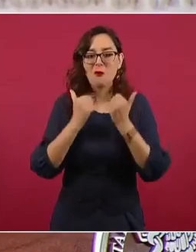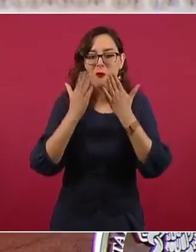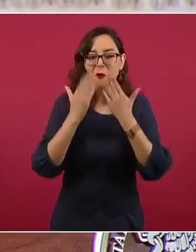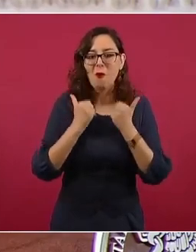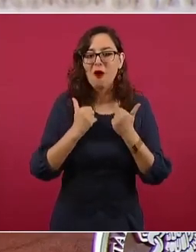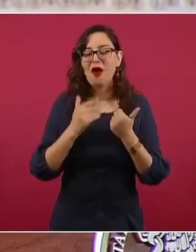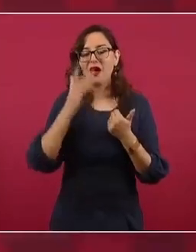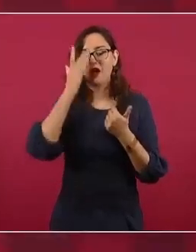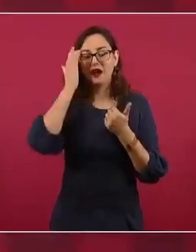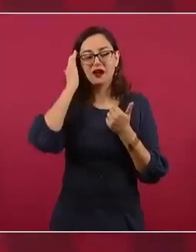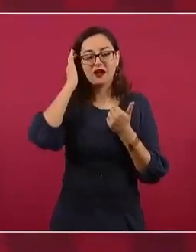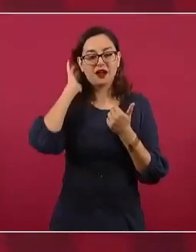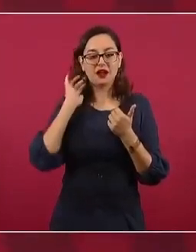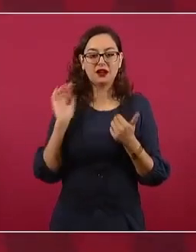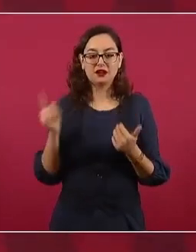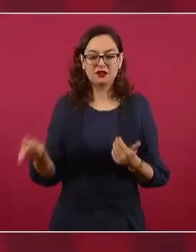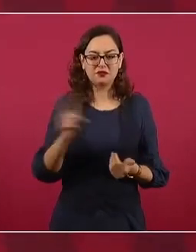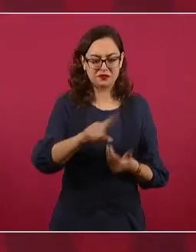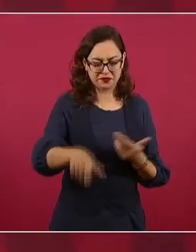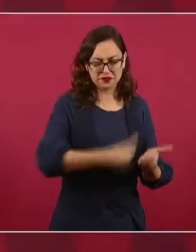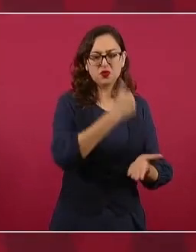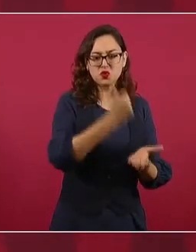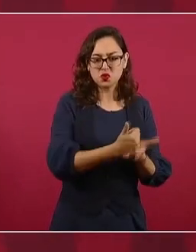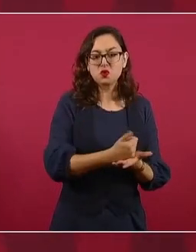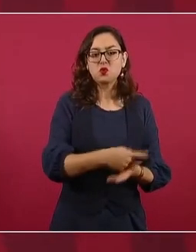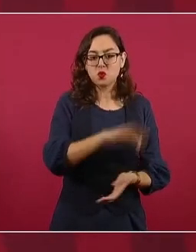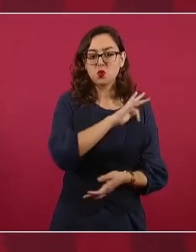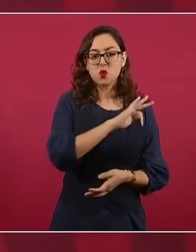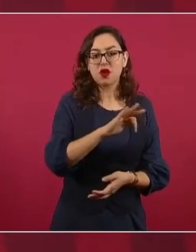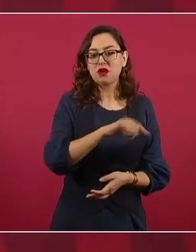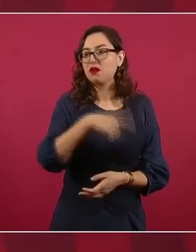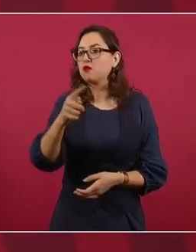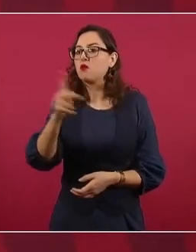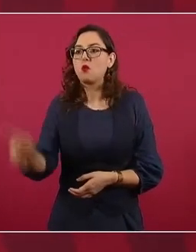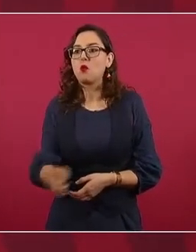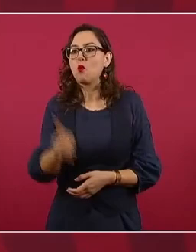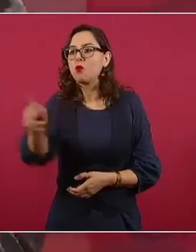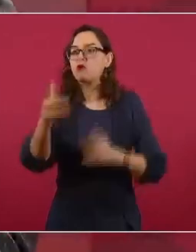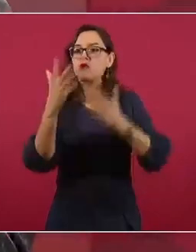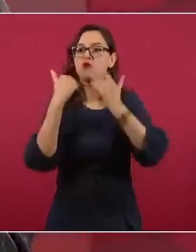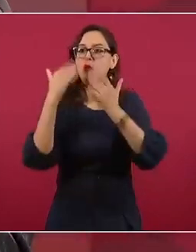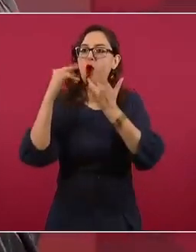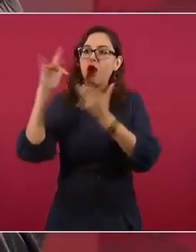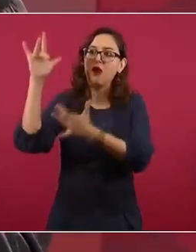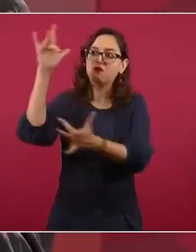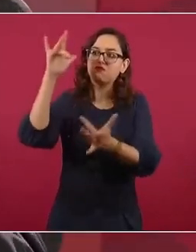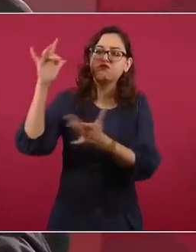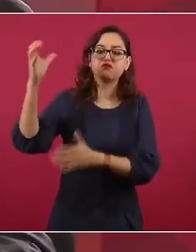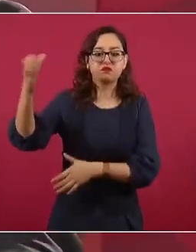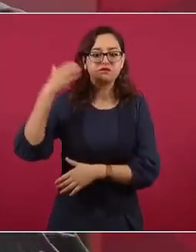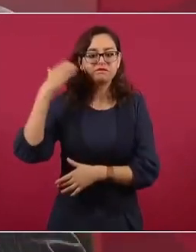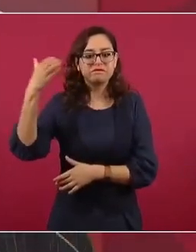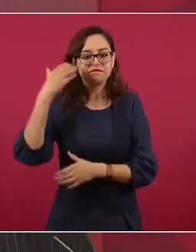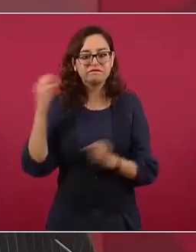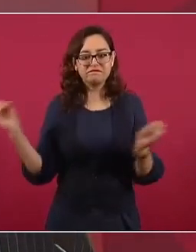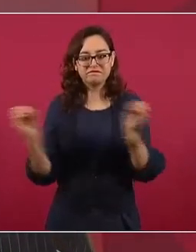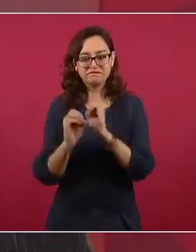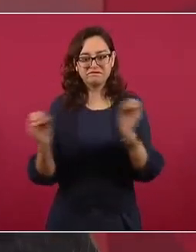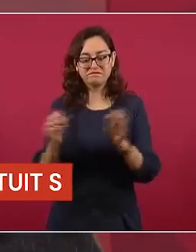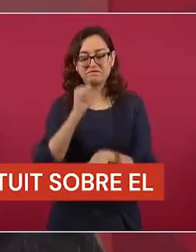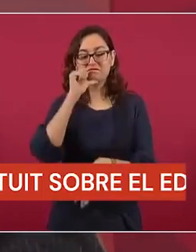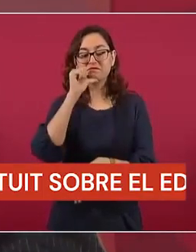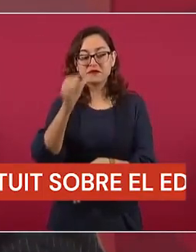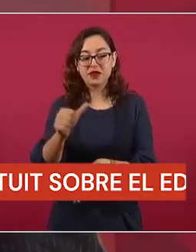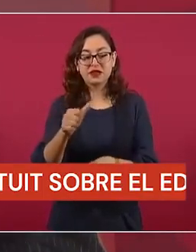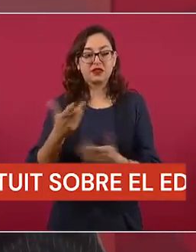Solo en las ciudades, ni la telefonía